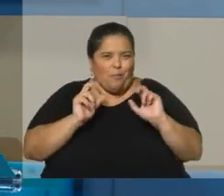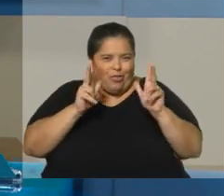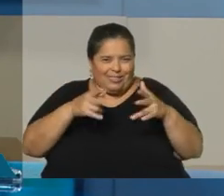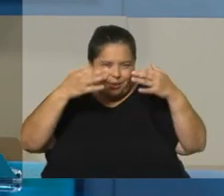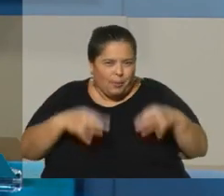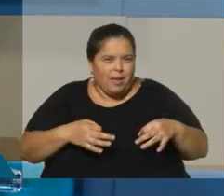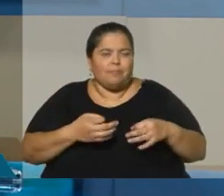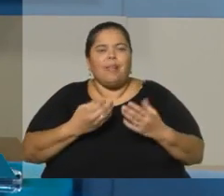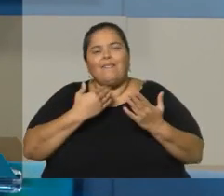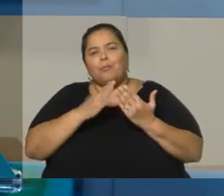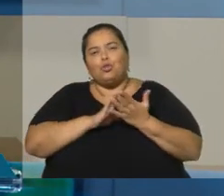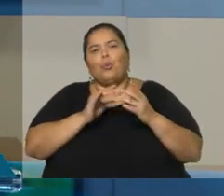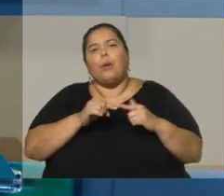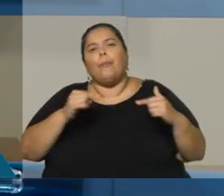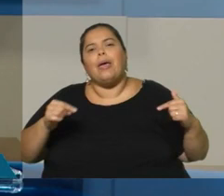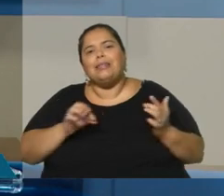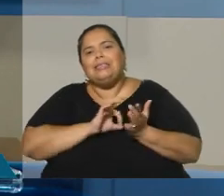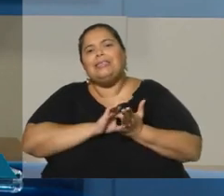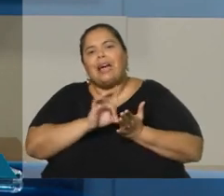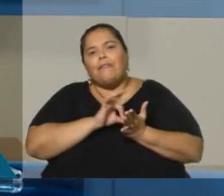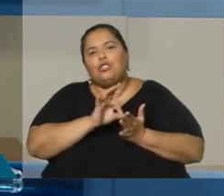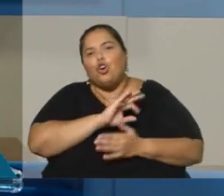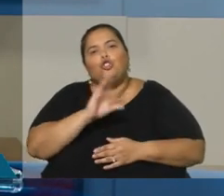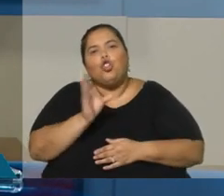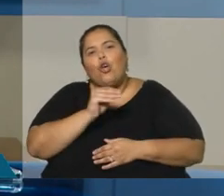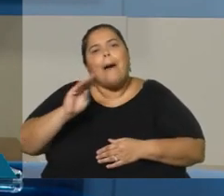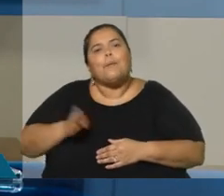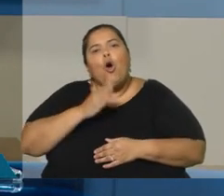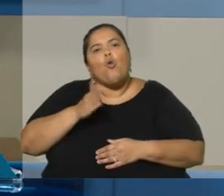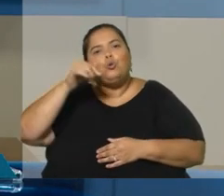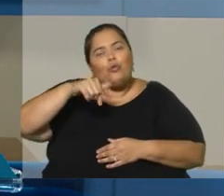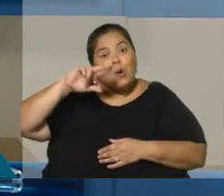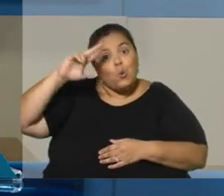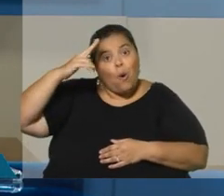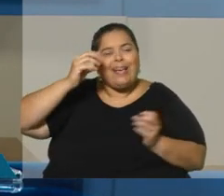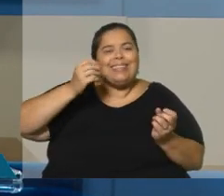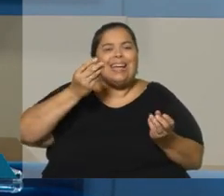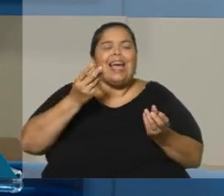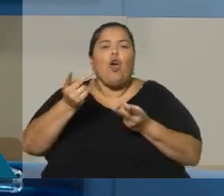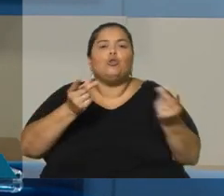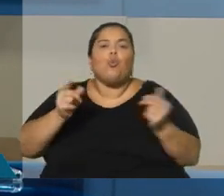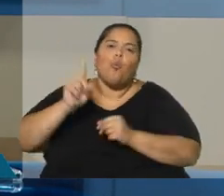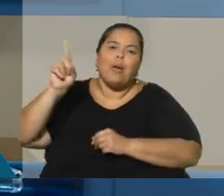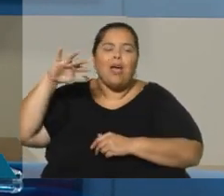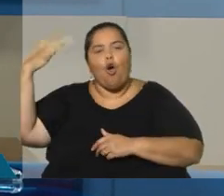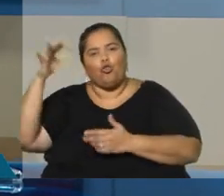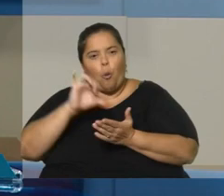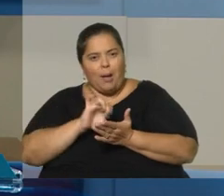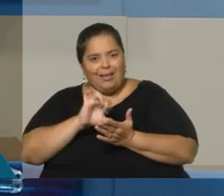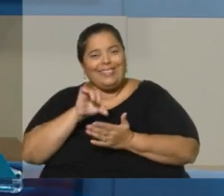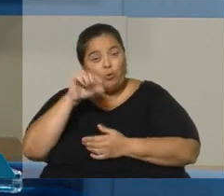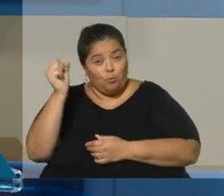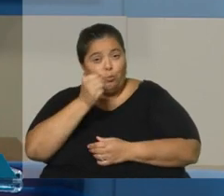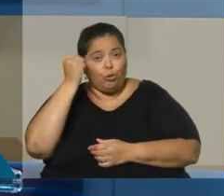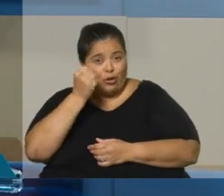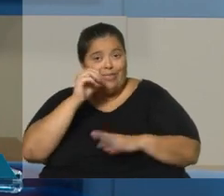y servicios. Todo aquello que producimos para que se consuma en el exterior. Y es tan importante como que sumados